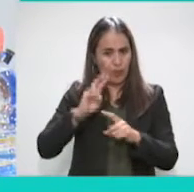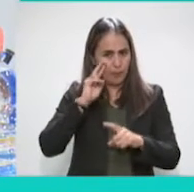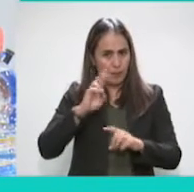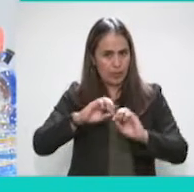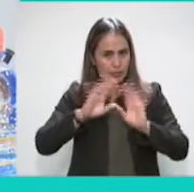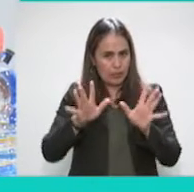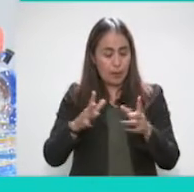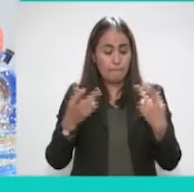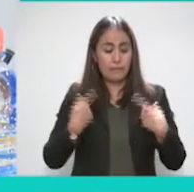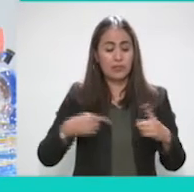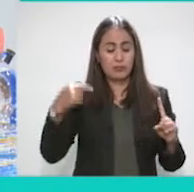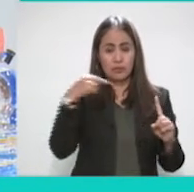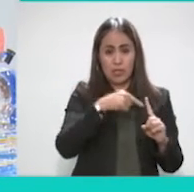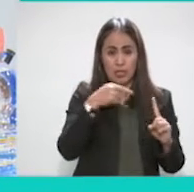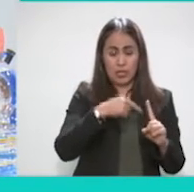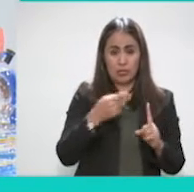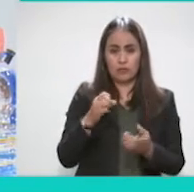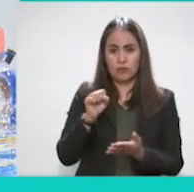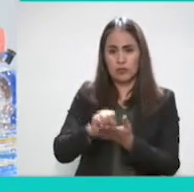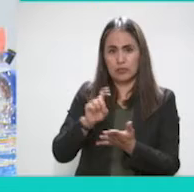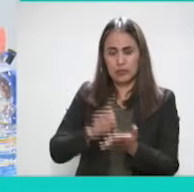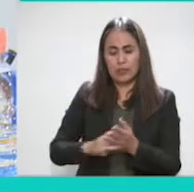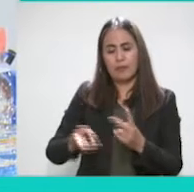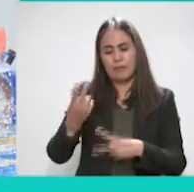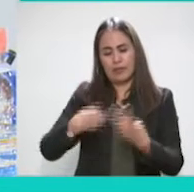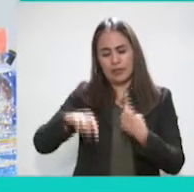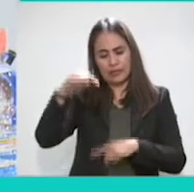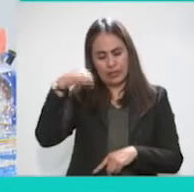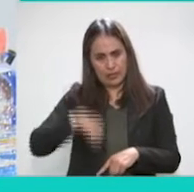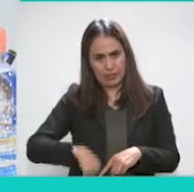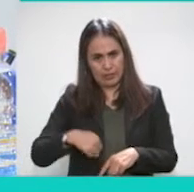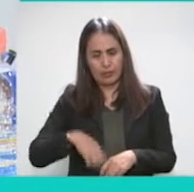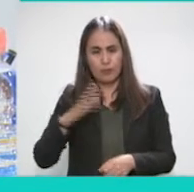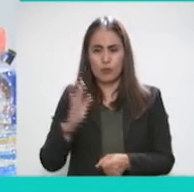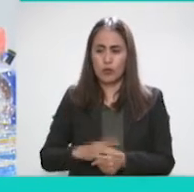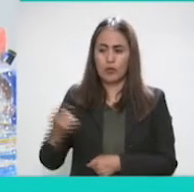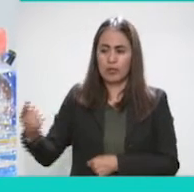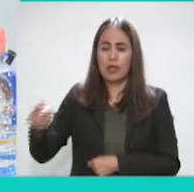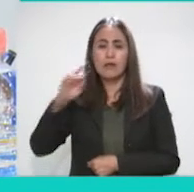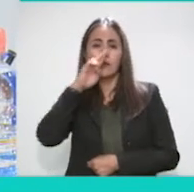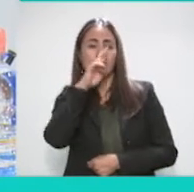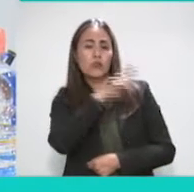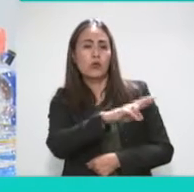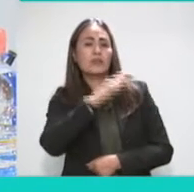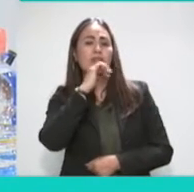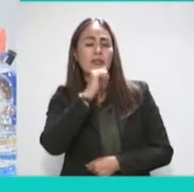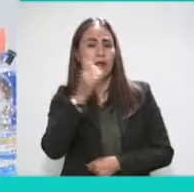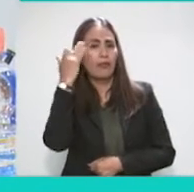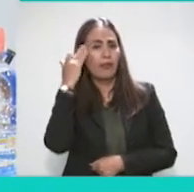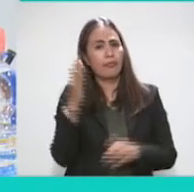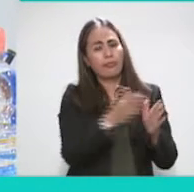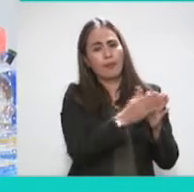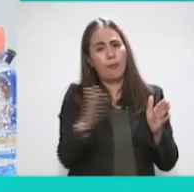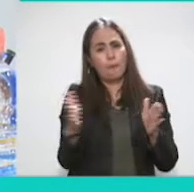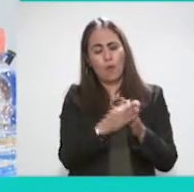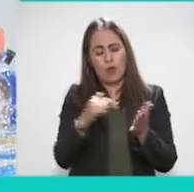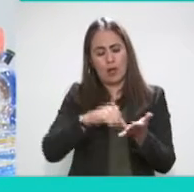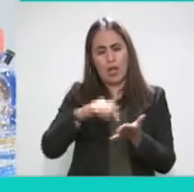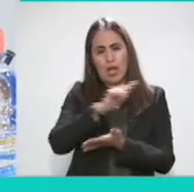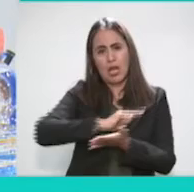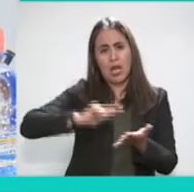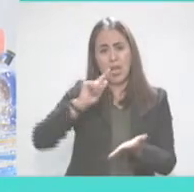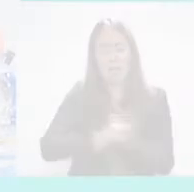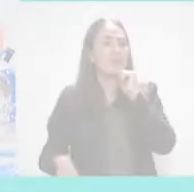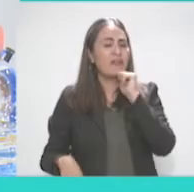La persona solicitante, que se volvió recurrente, se inconformó por la falta de respuesta del sujeto obligado dentro del paso que establece la ley, la